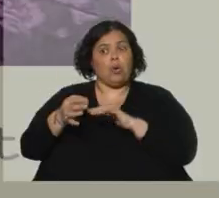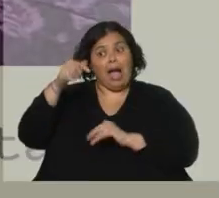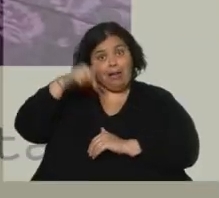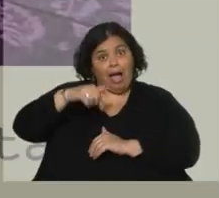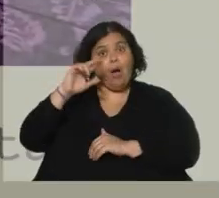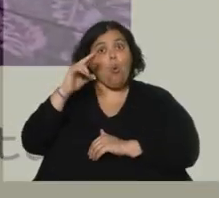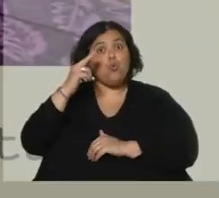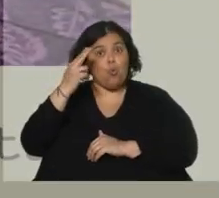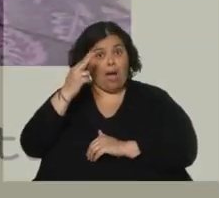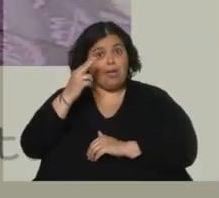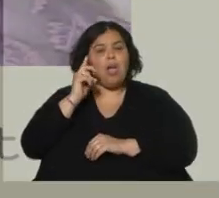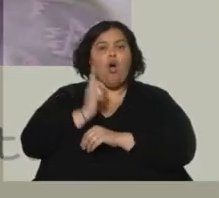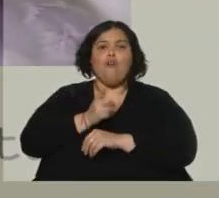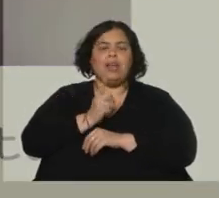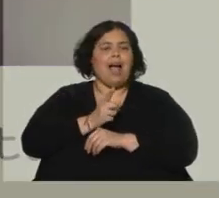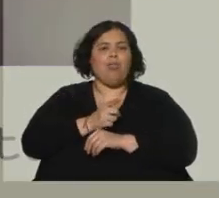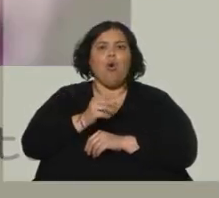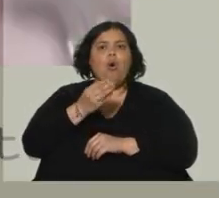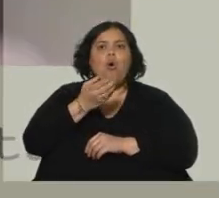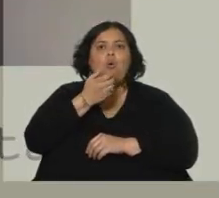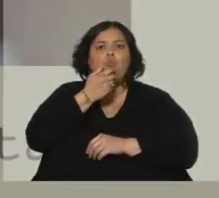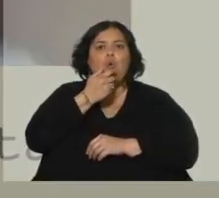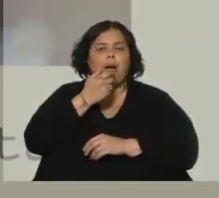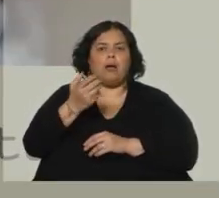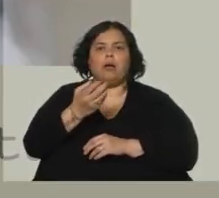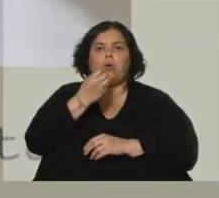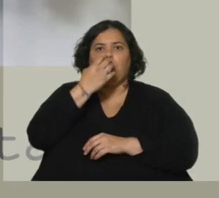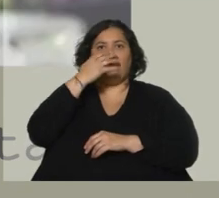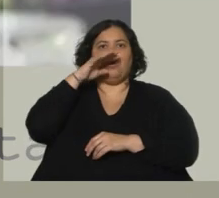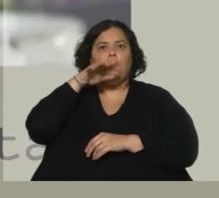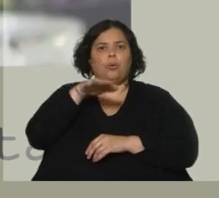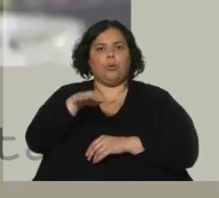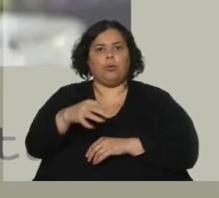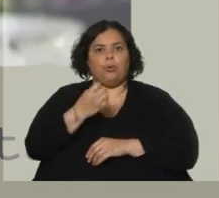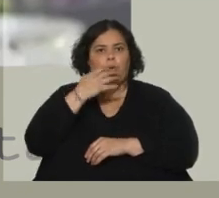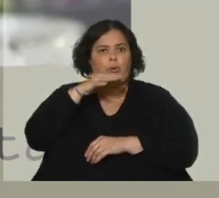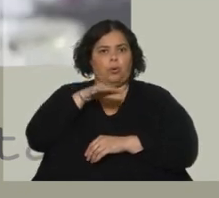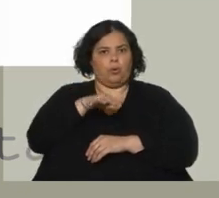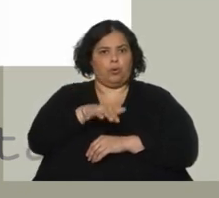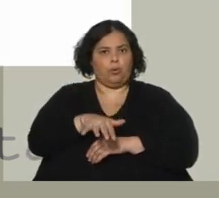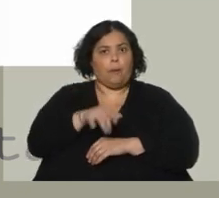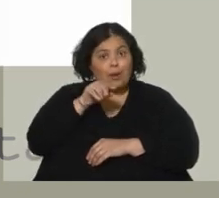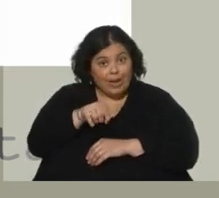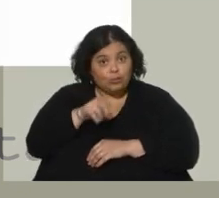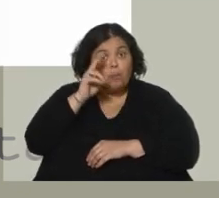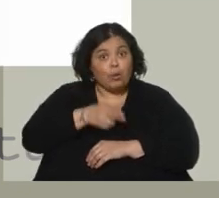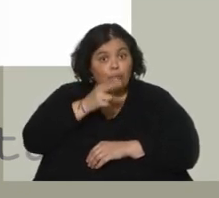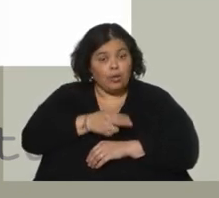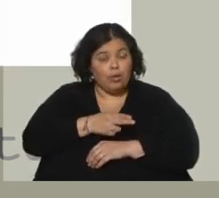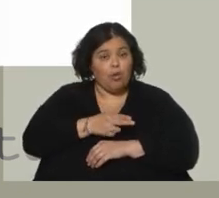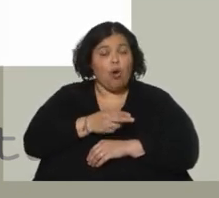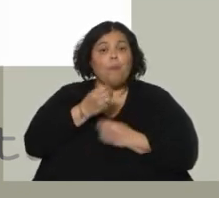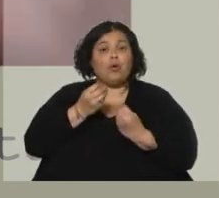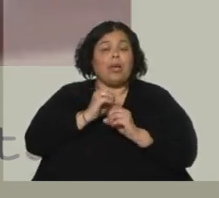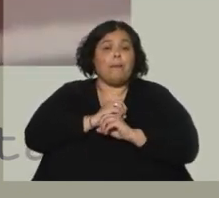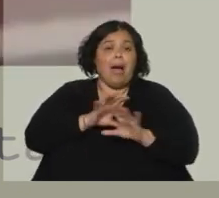salud, porque los vaporizadores, que son herramientas de reducción de daños al consumo, están prohibidos de importar, están prohibidos por